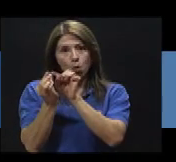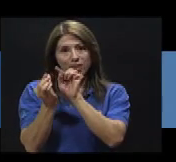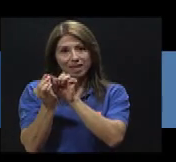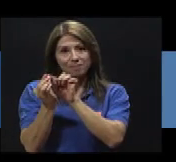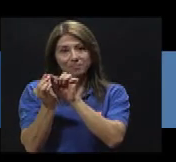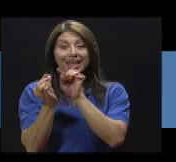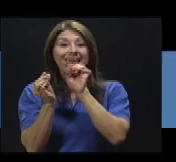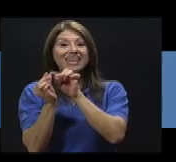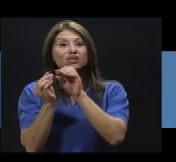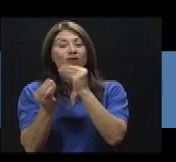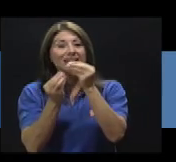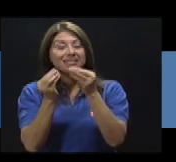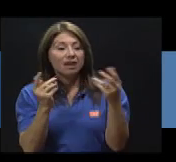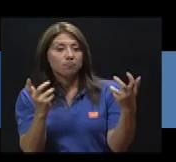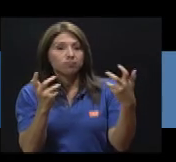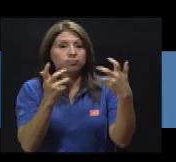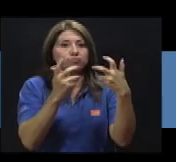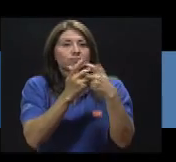del oído para hacer el molde.